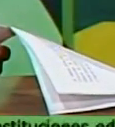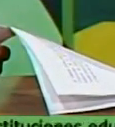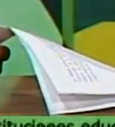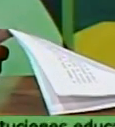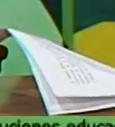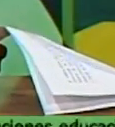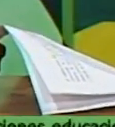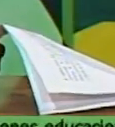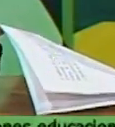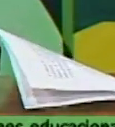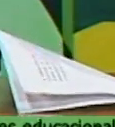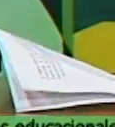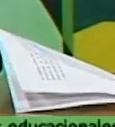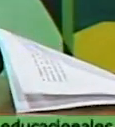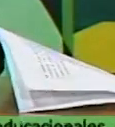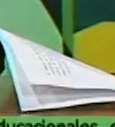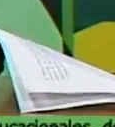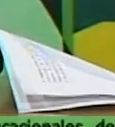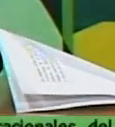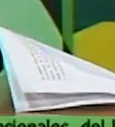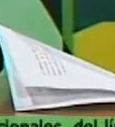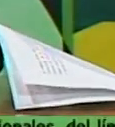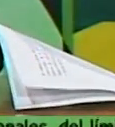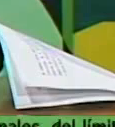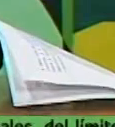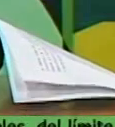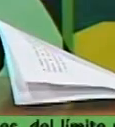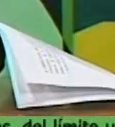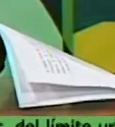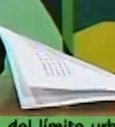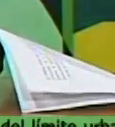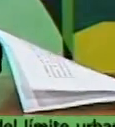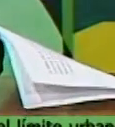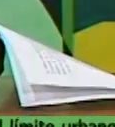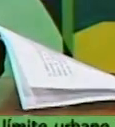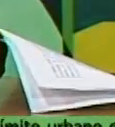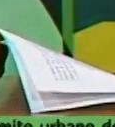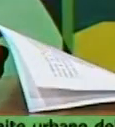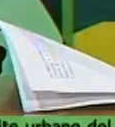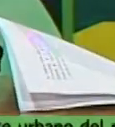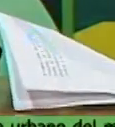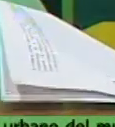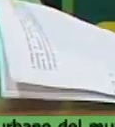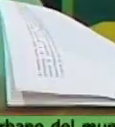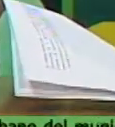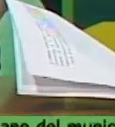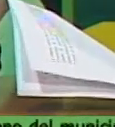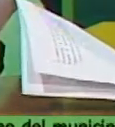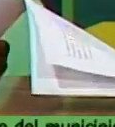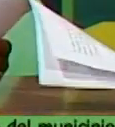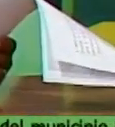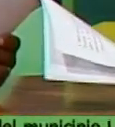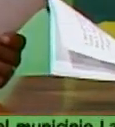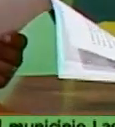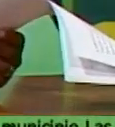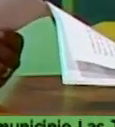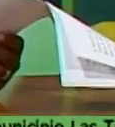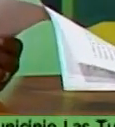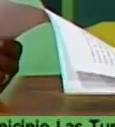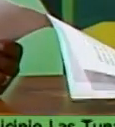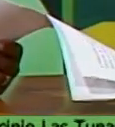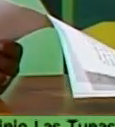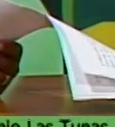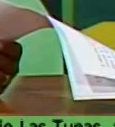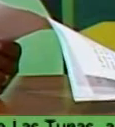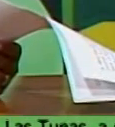Olema y el desarrollo FARC que tiene un impacto y va a tener un impacto tuvimos ayer la posibilidad de estar por allá por el desarrollo FARC de